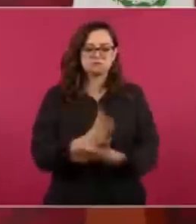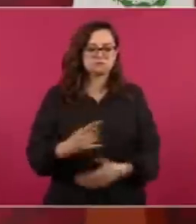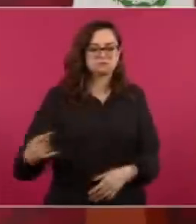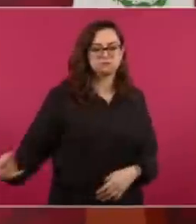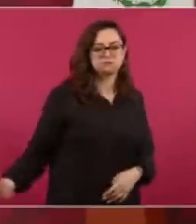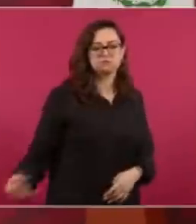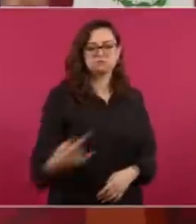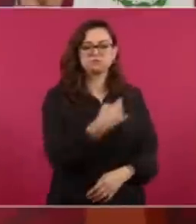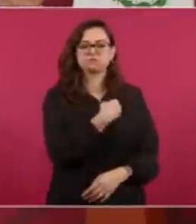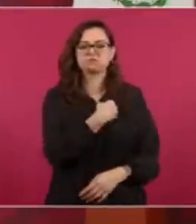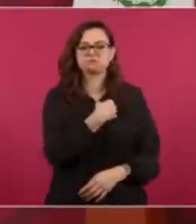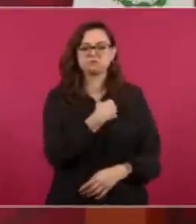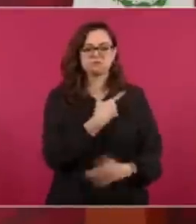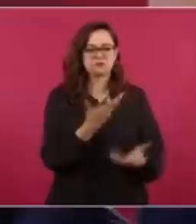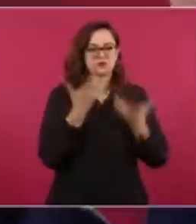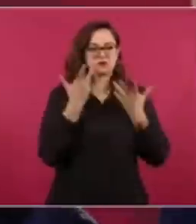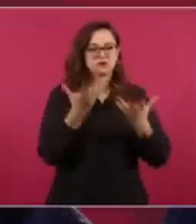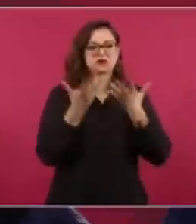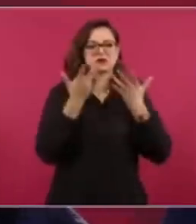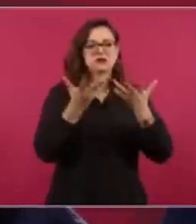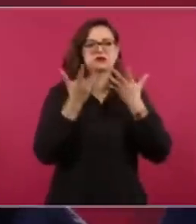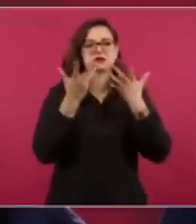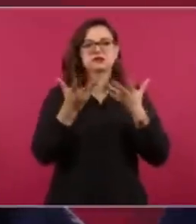capaces de todo.